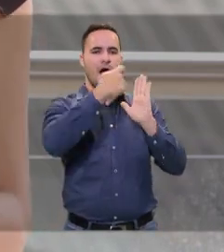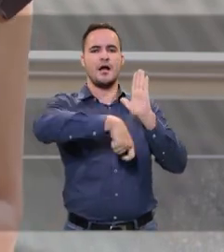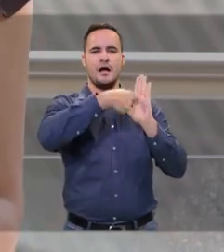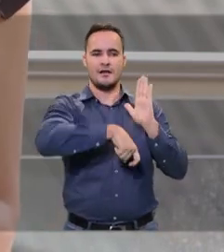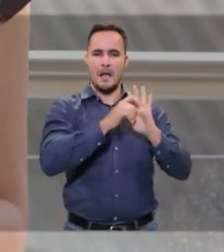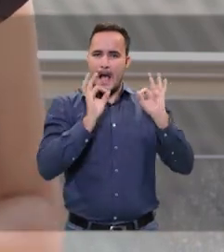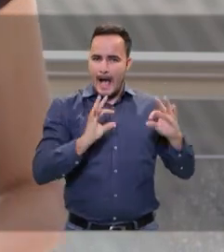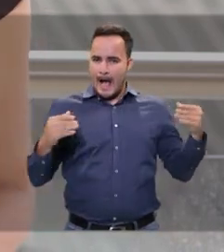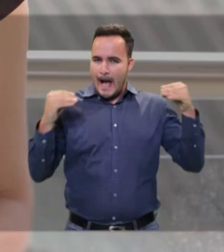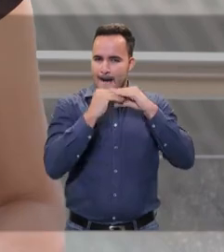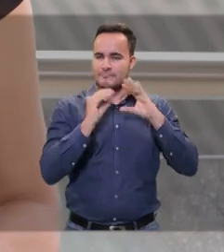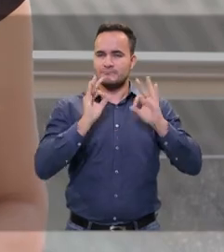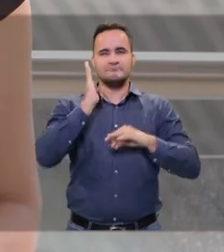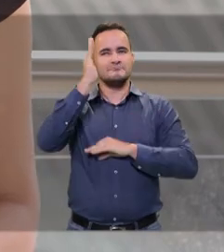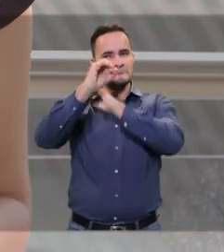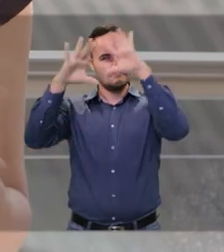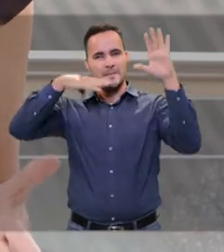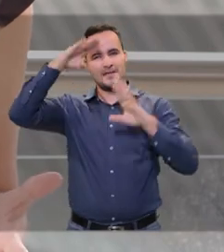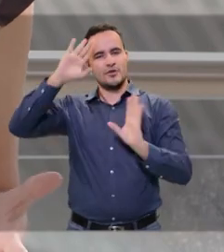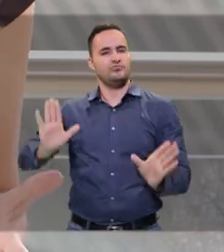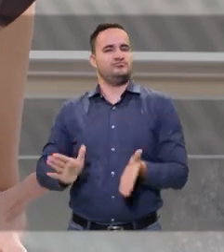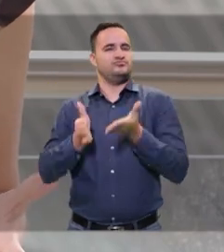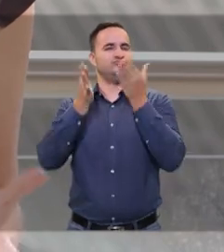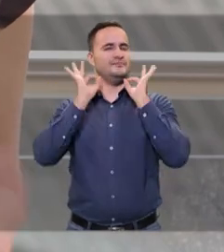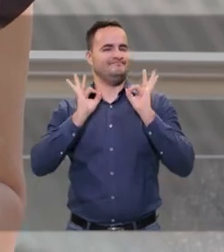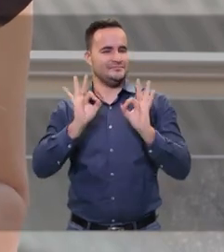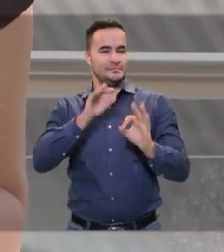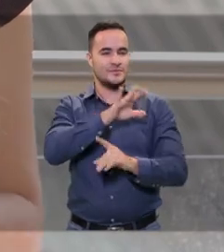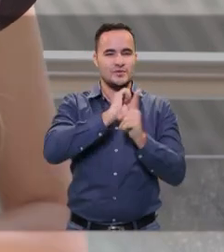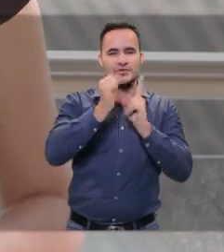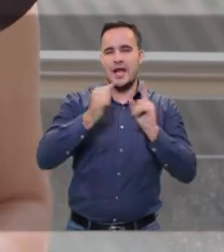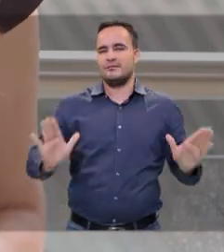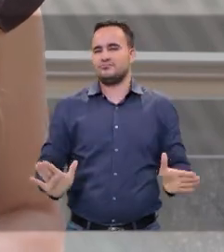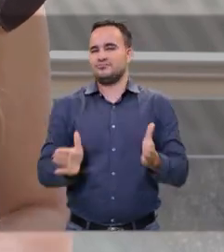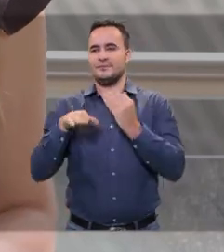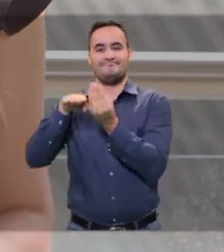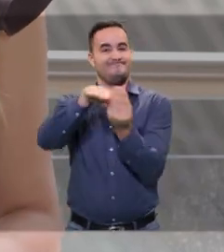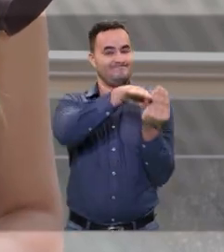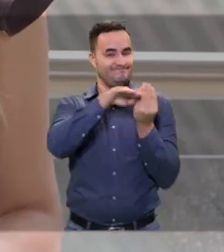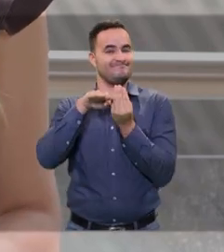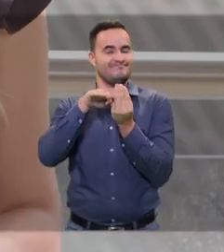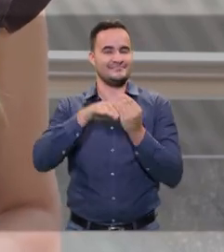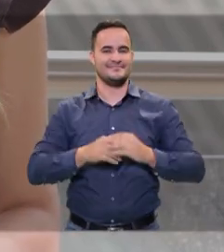Medellín Futuro mucho más integral en su visión de transformación social con equidad.